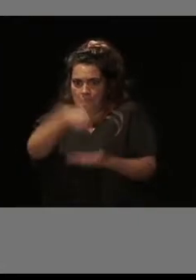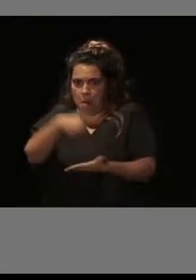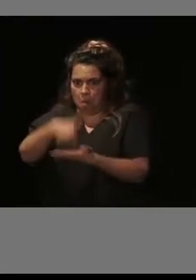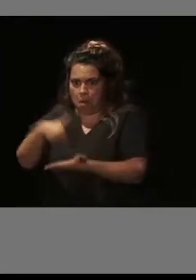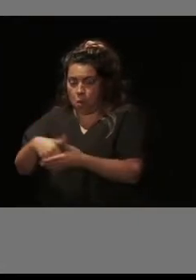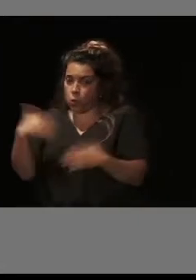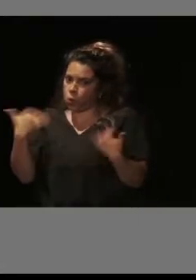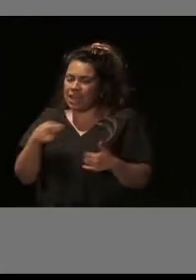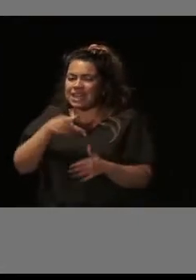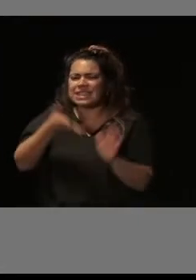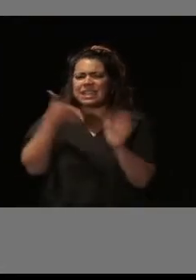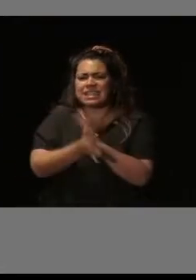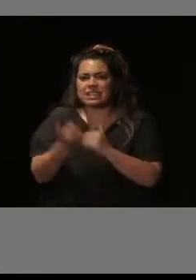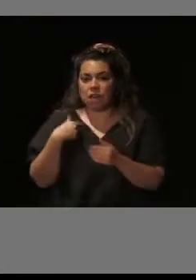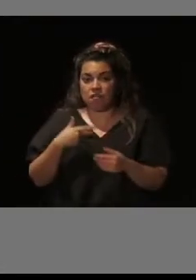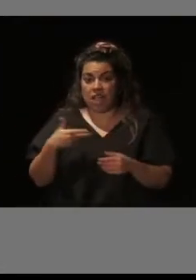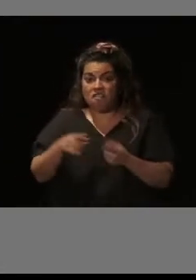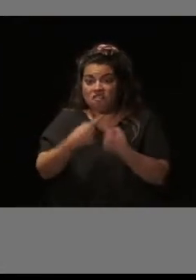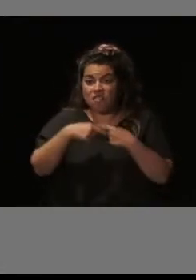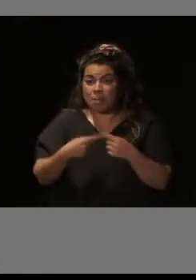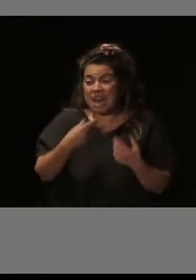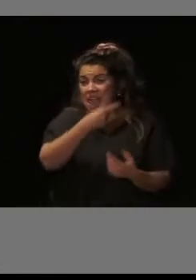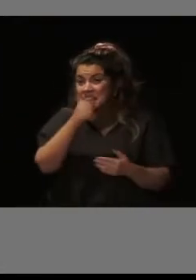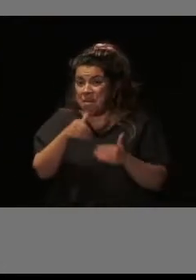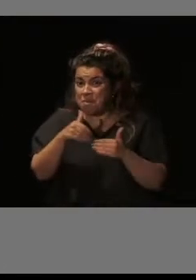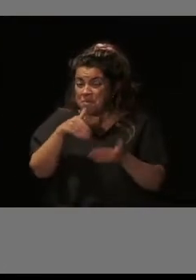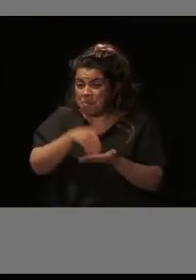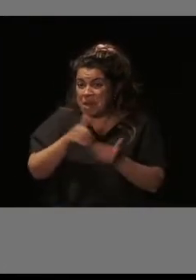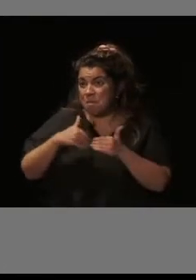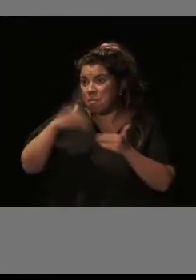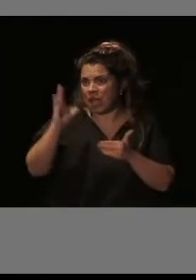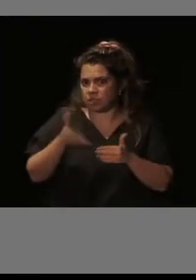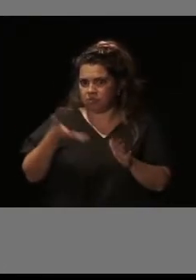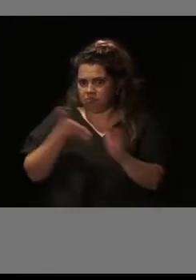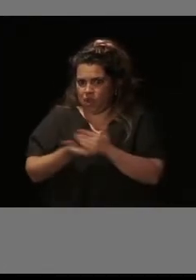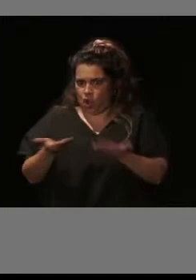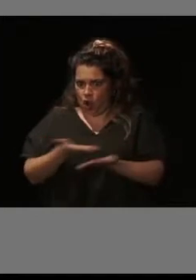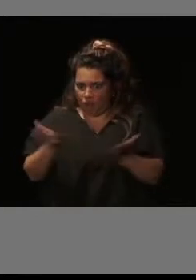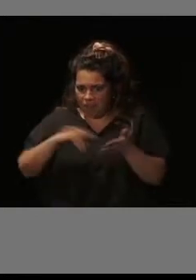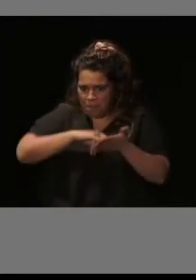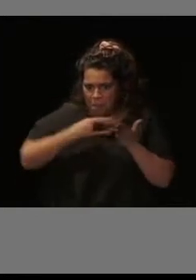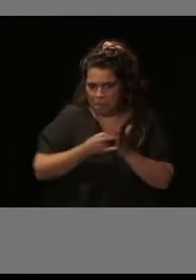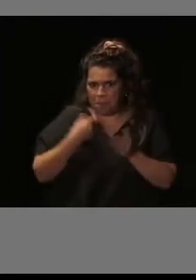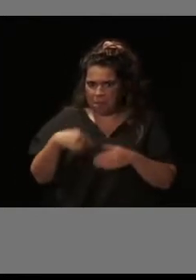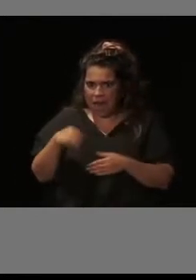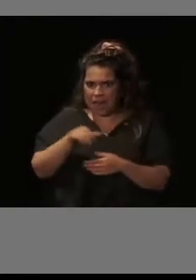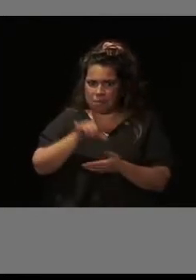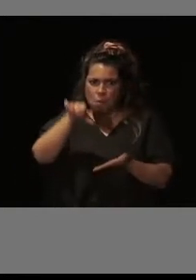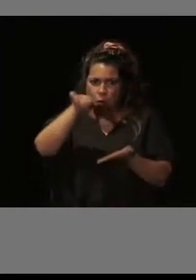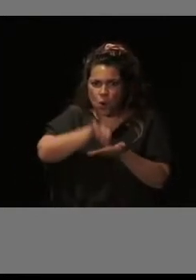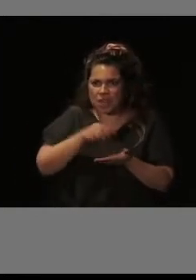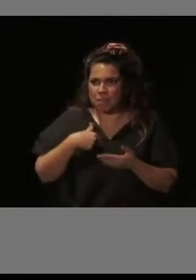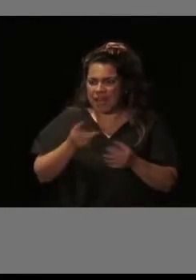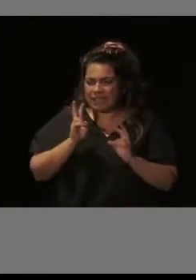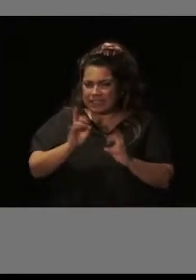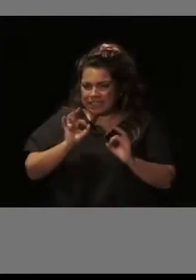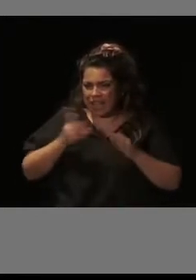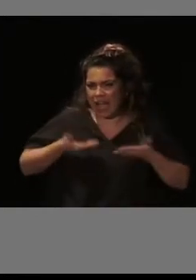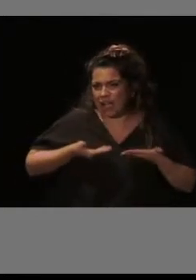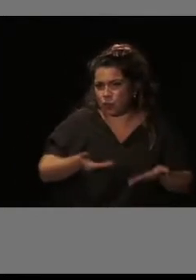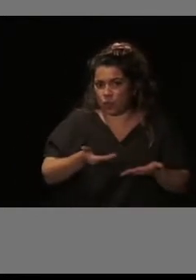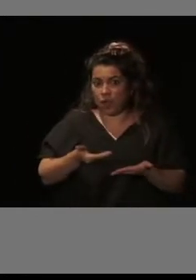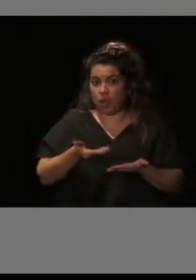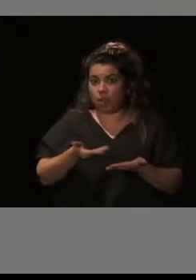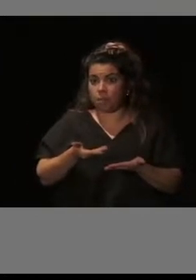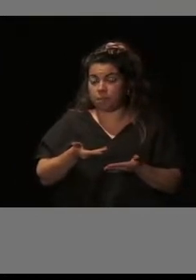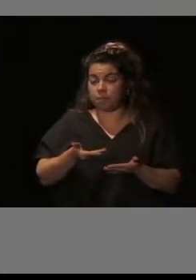es que hay más de 100.000 familias que han confiado en estos planes municipales de ayuda y se han embarcado en